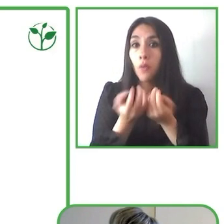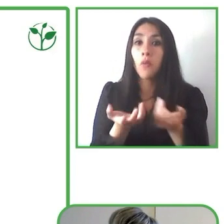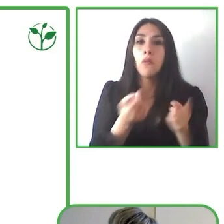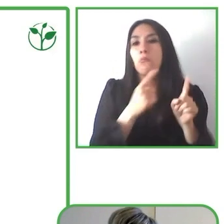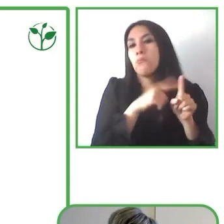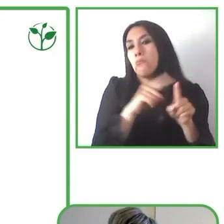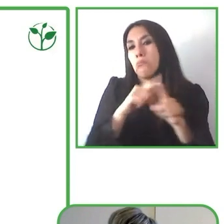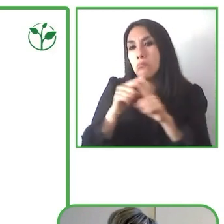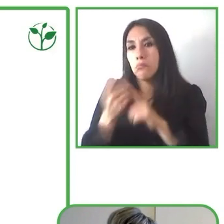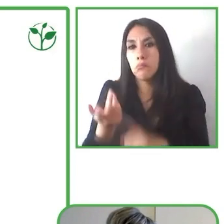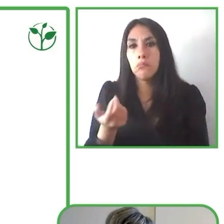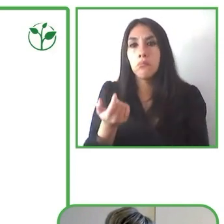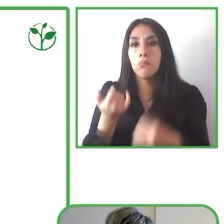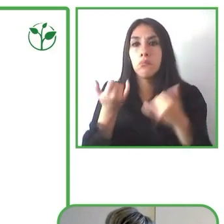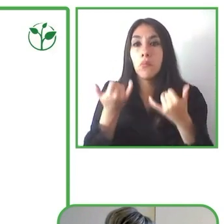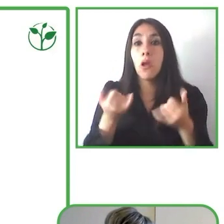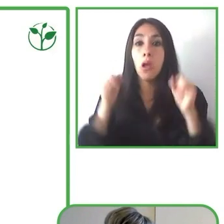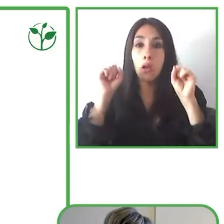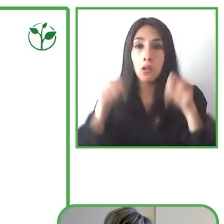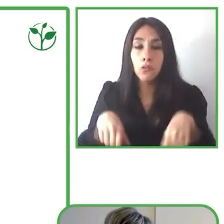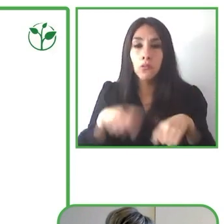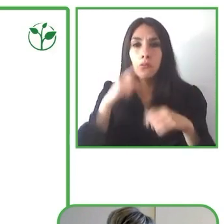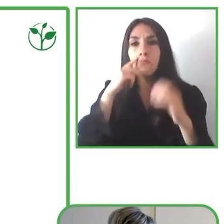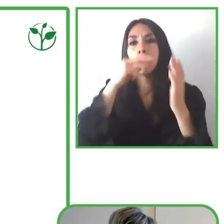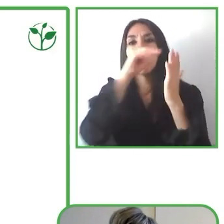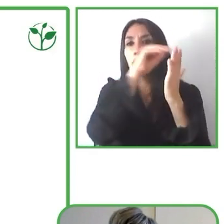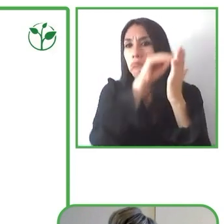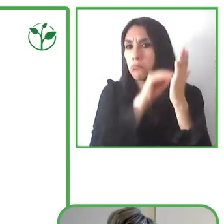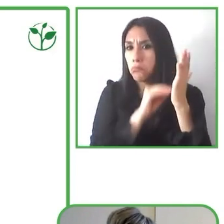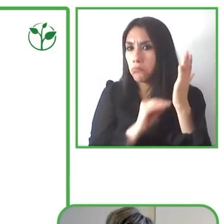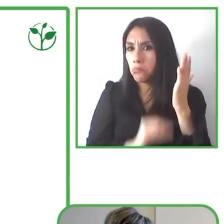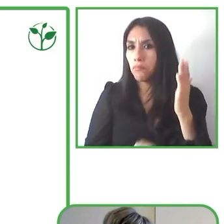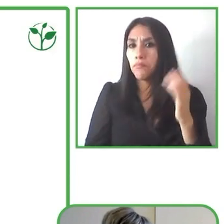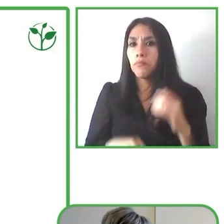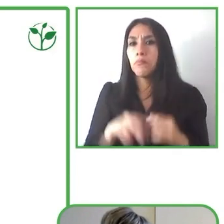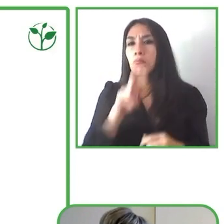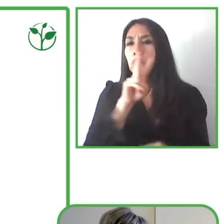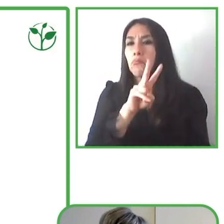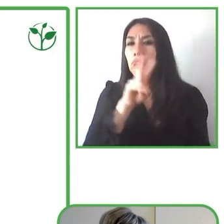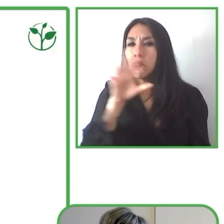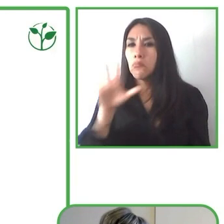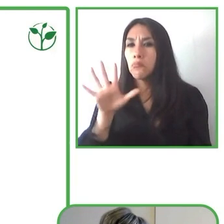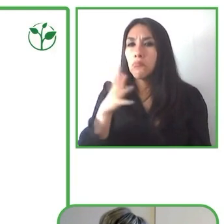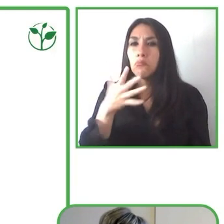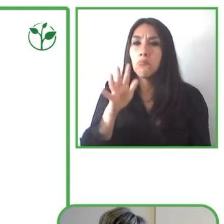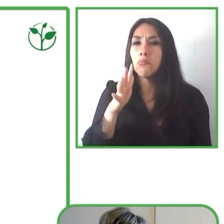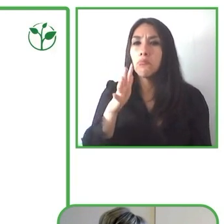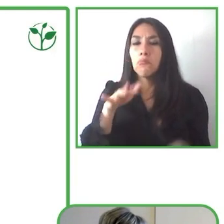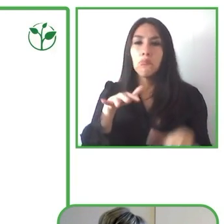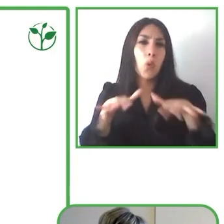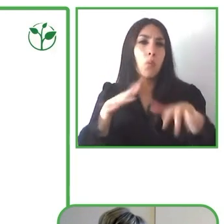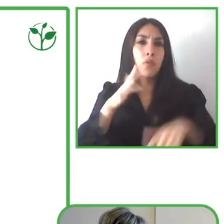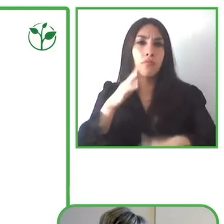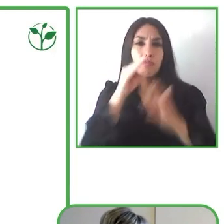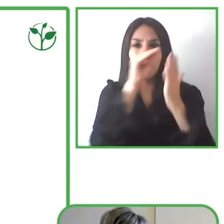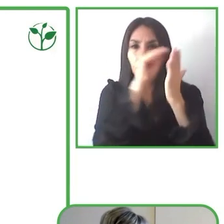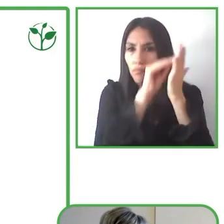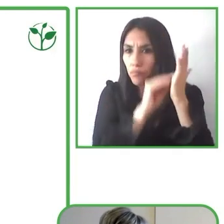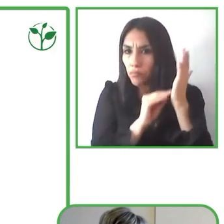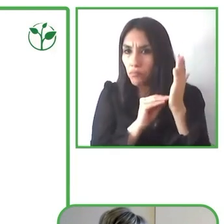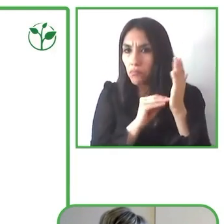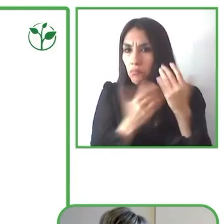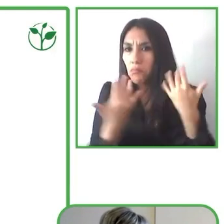24 tipos de actividades mezcladas con hasta 12 tipos de accesibilidad